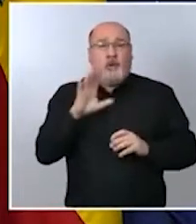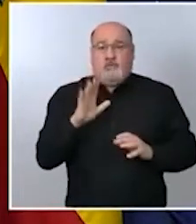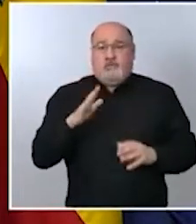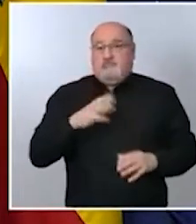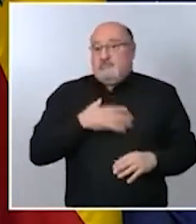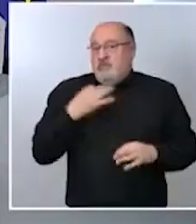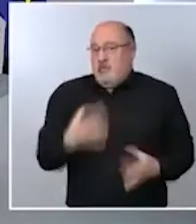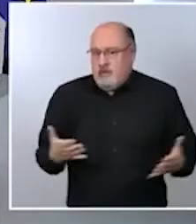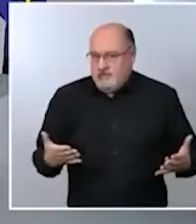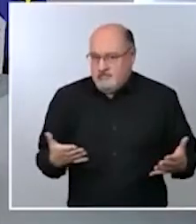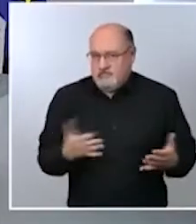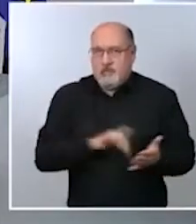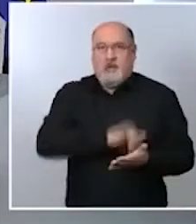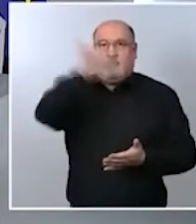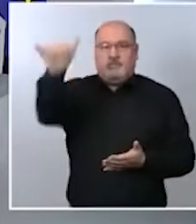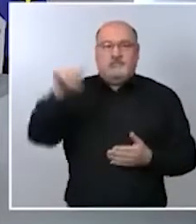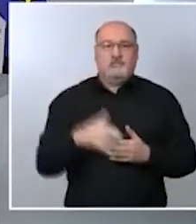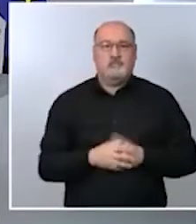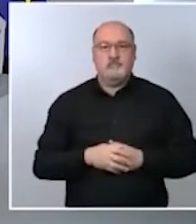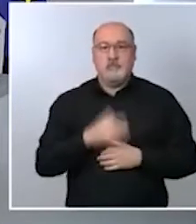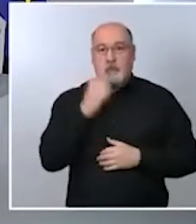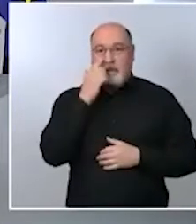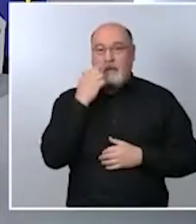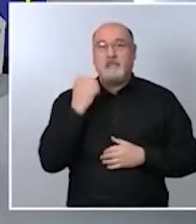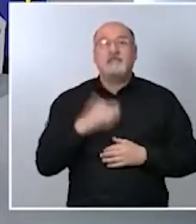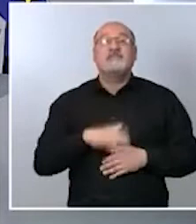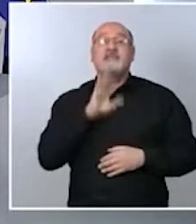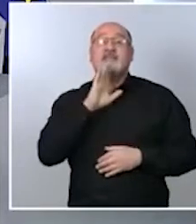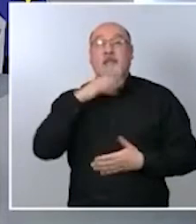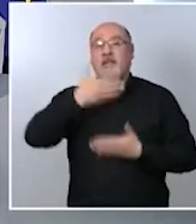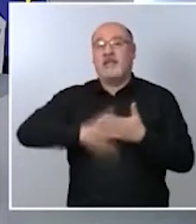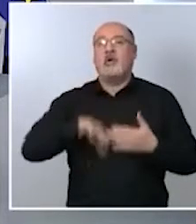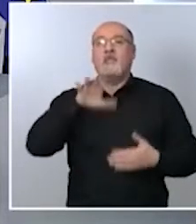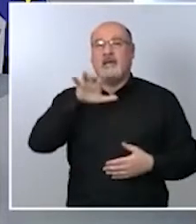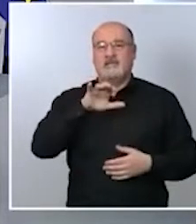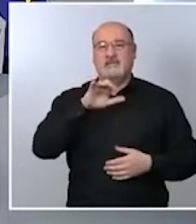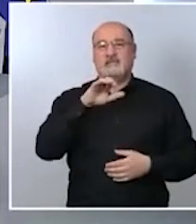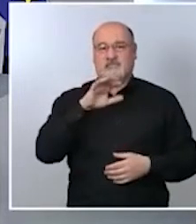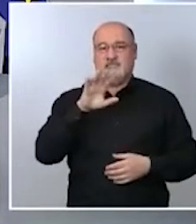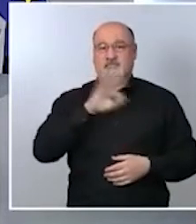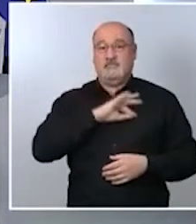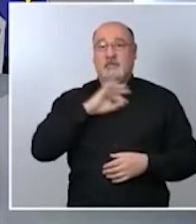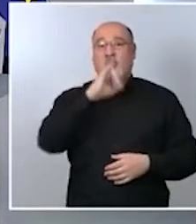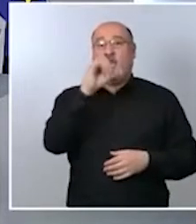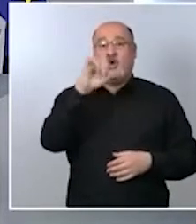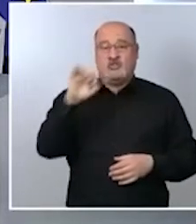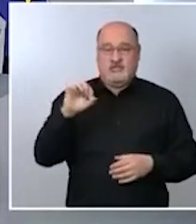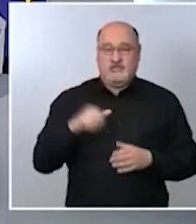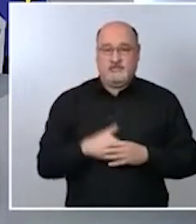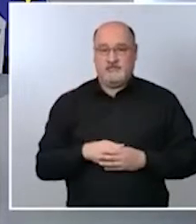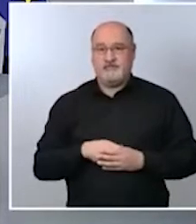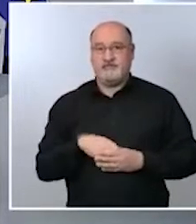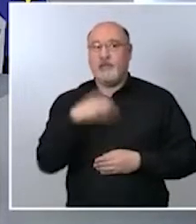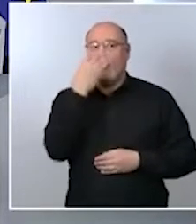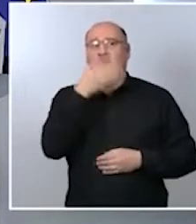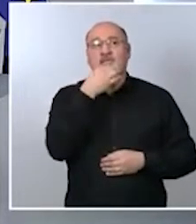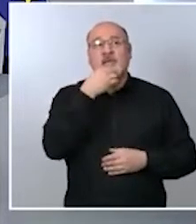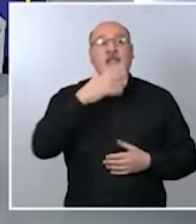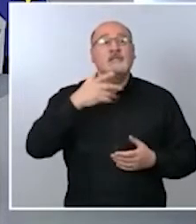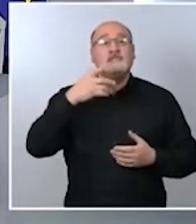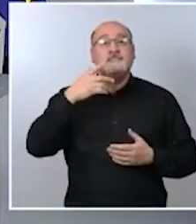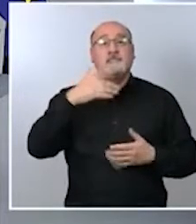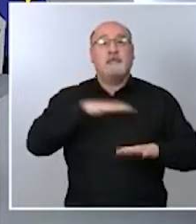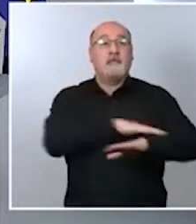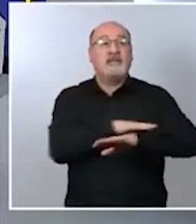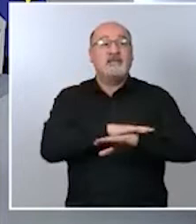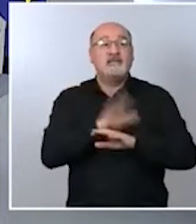José Marcos del país Buenas tardes ministros quería preguntarle si el gobierno ha